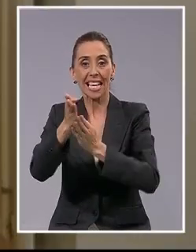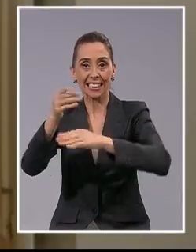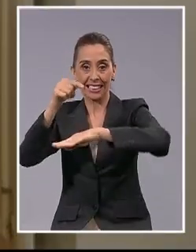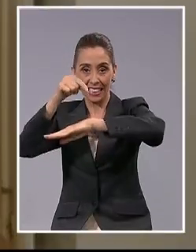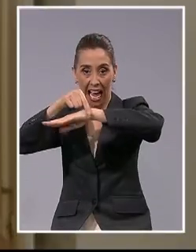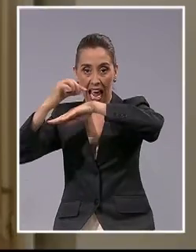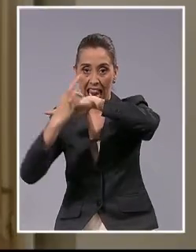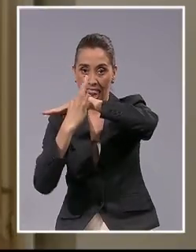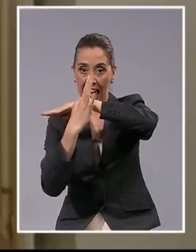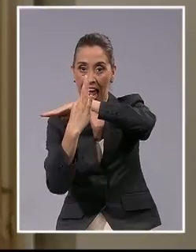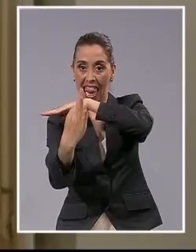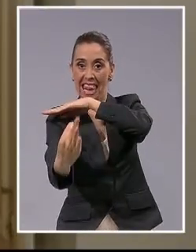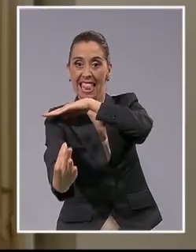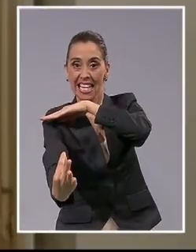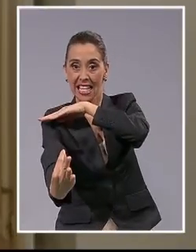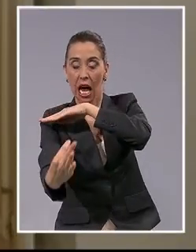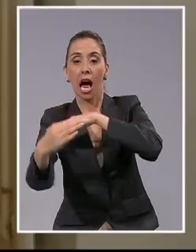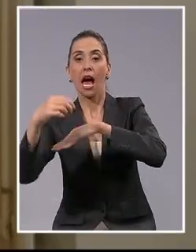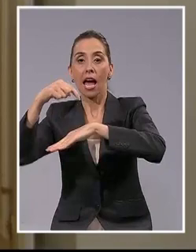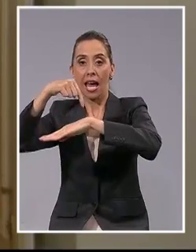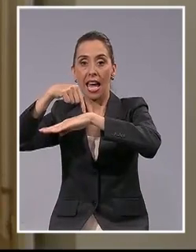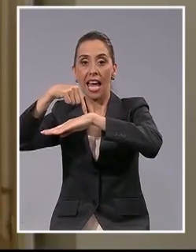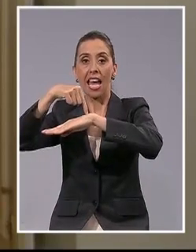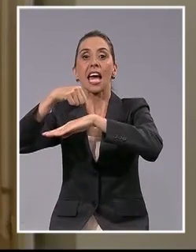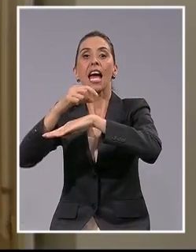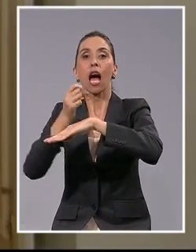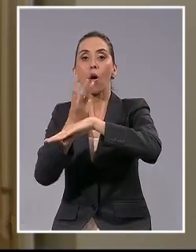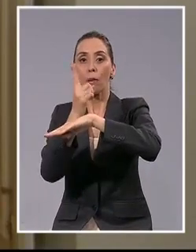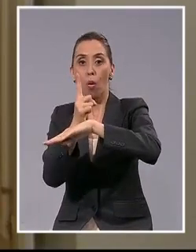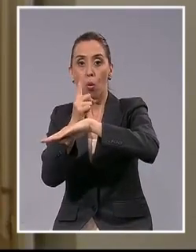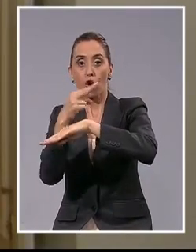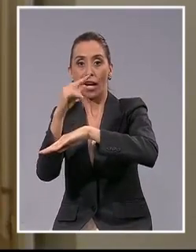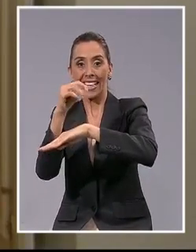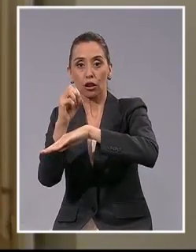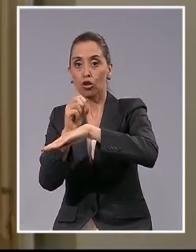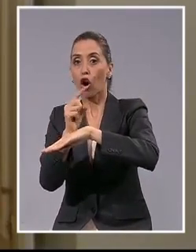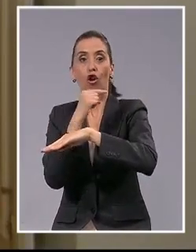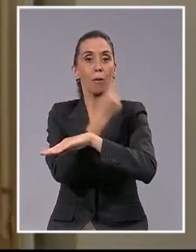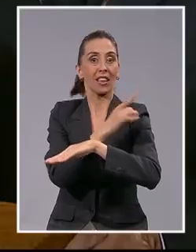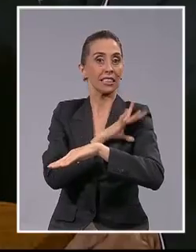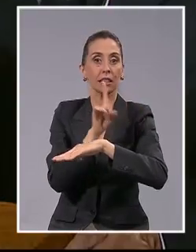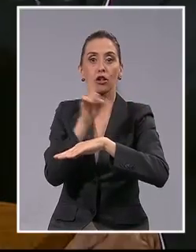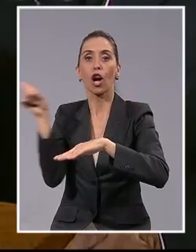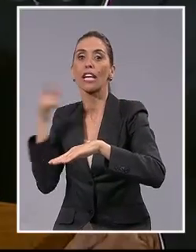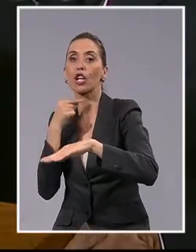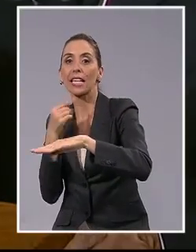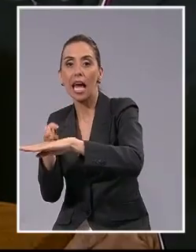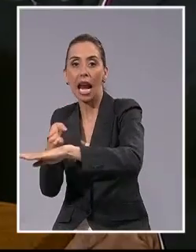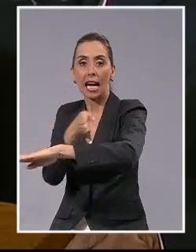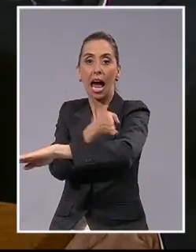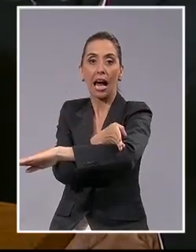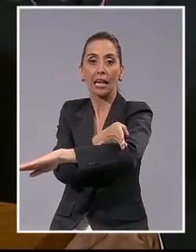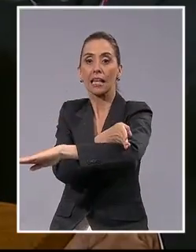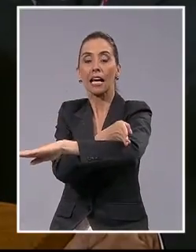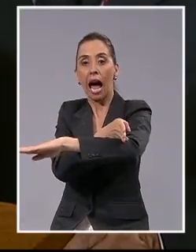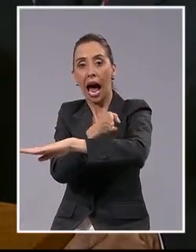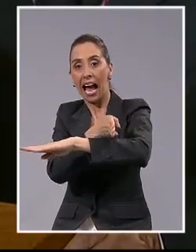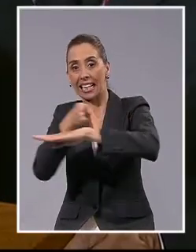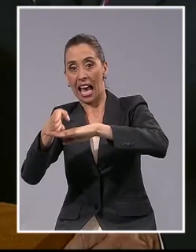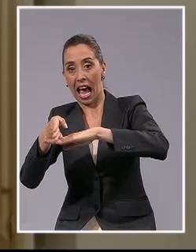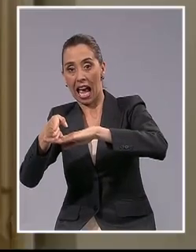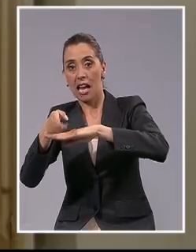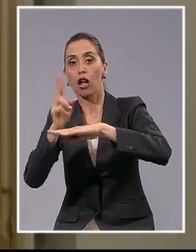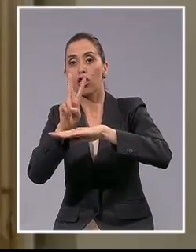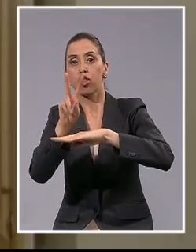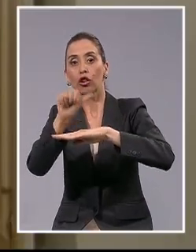equidistante no fuera el hito 1 como sostenía Chile sino que el punto 266 al sur del anterior